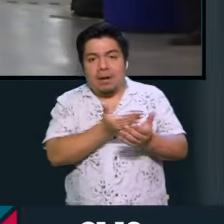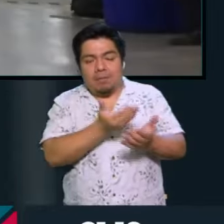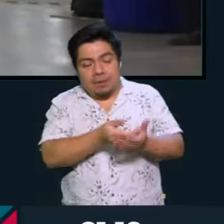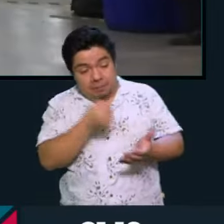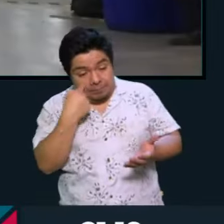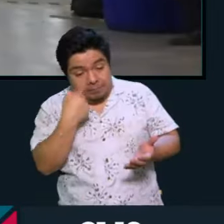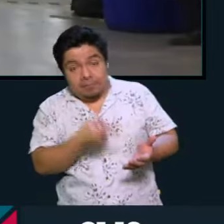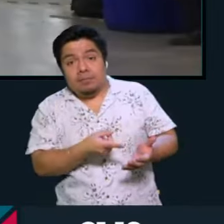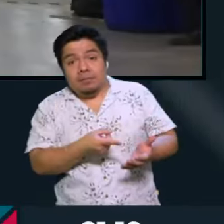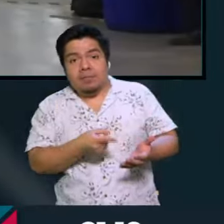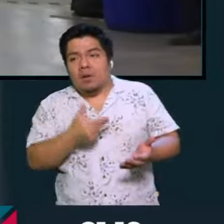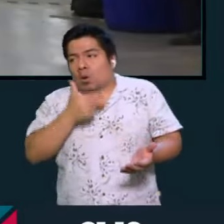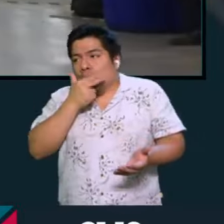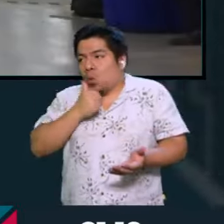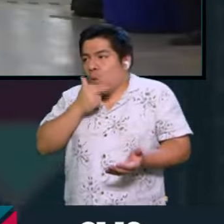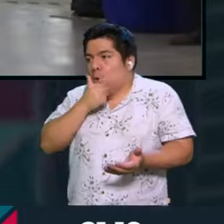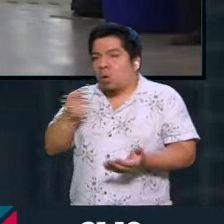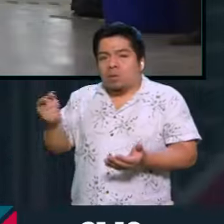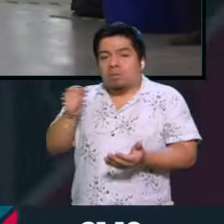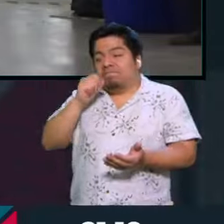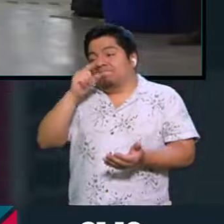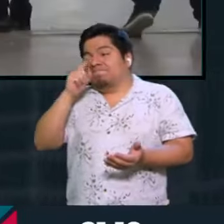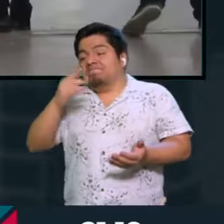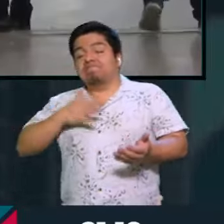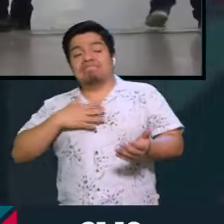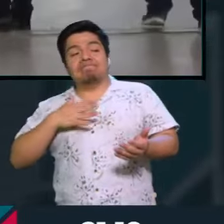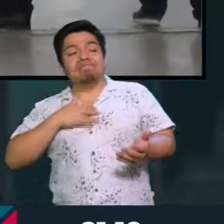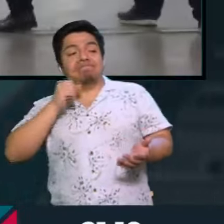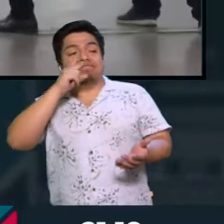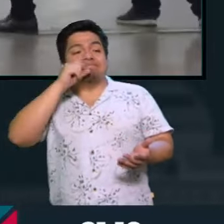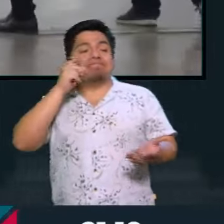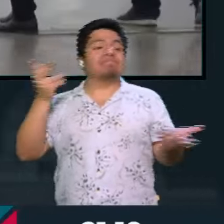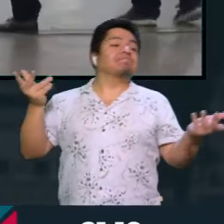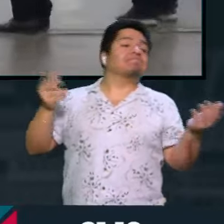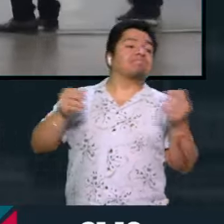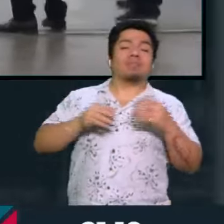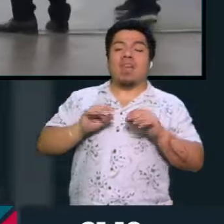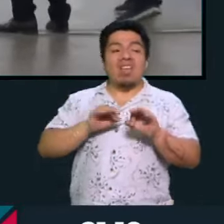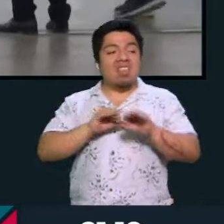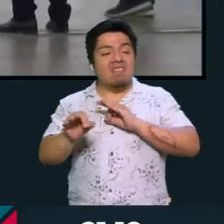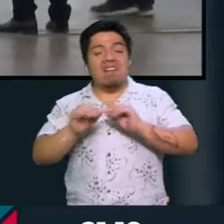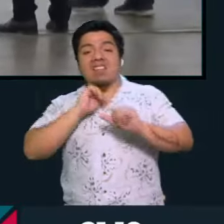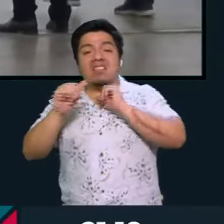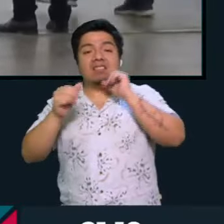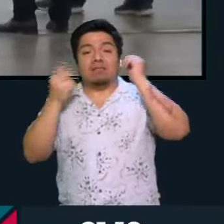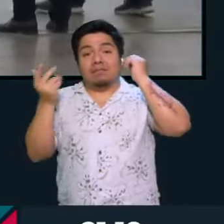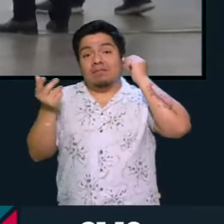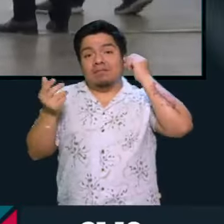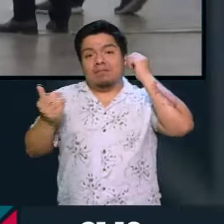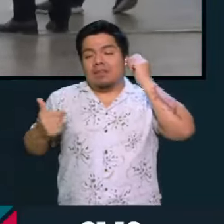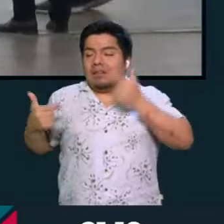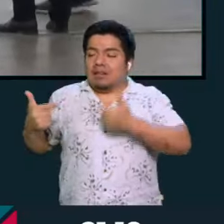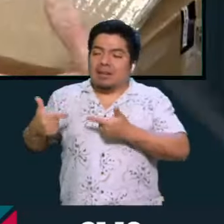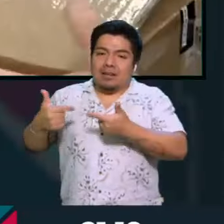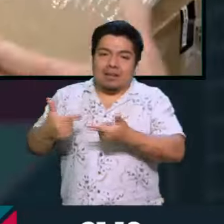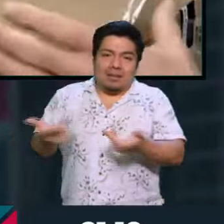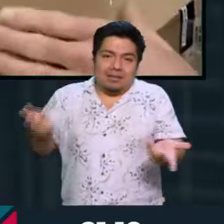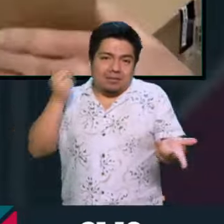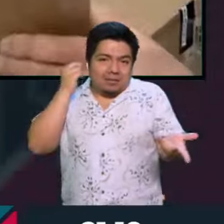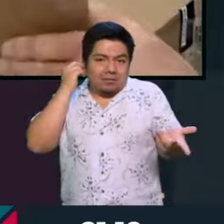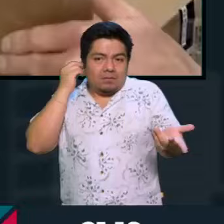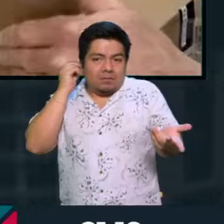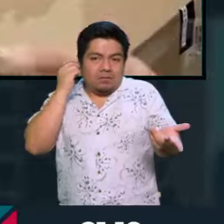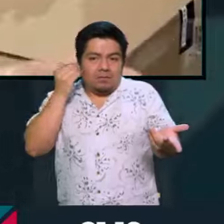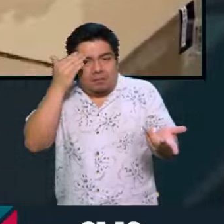siendo él un hombre que presume de lo exitoso que es sin haber trabajado además, ¿no? O sea, es un éxito heredado, es este hombre